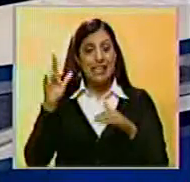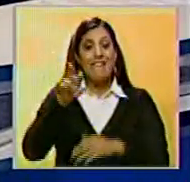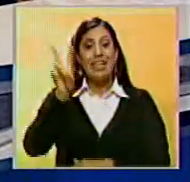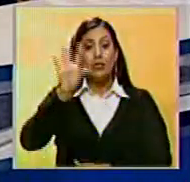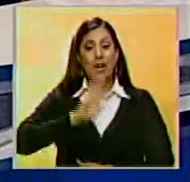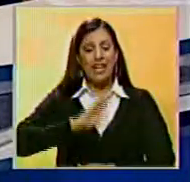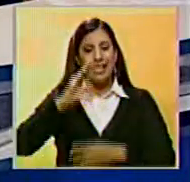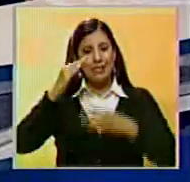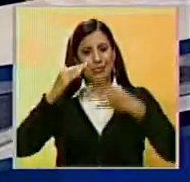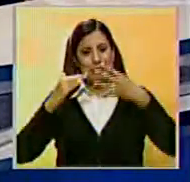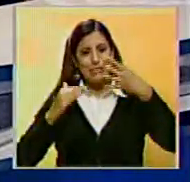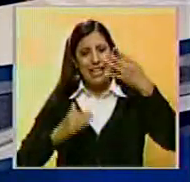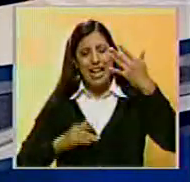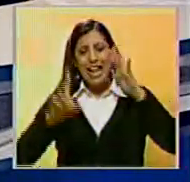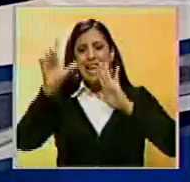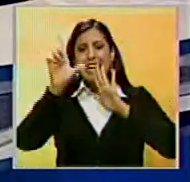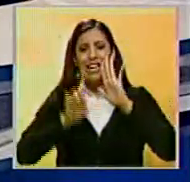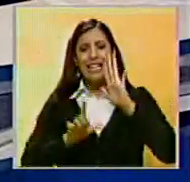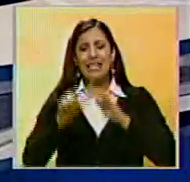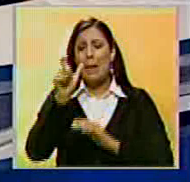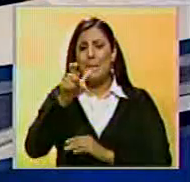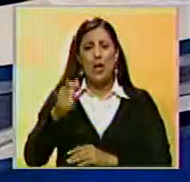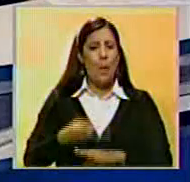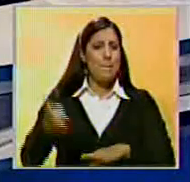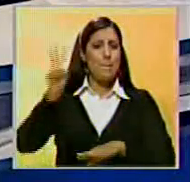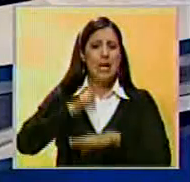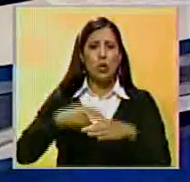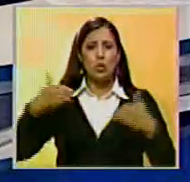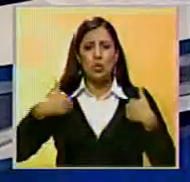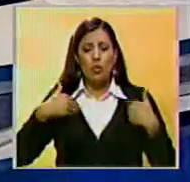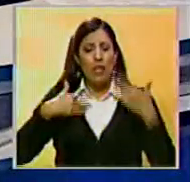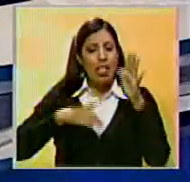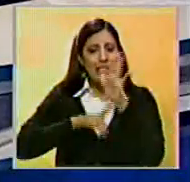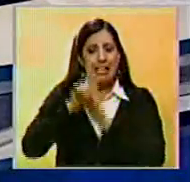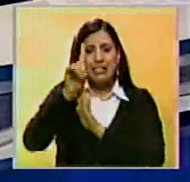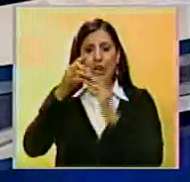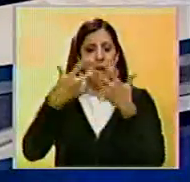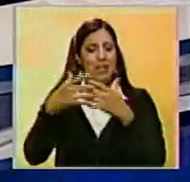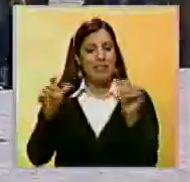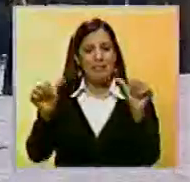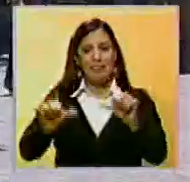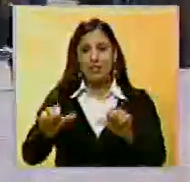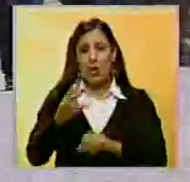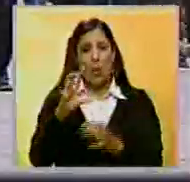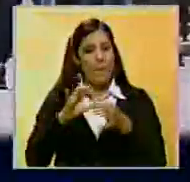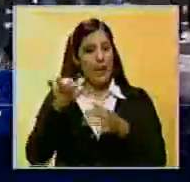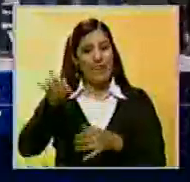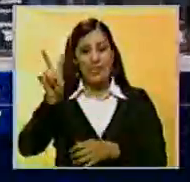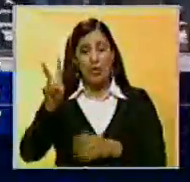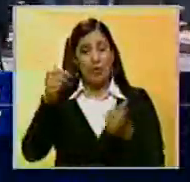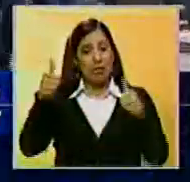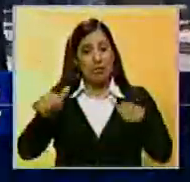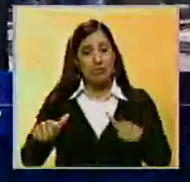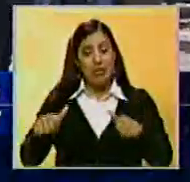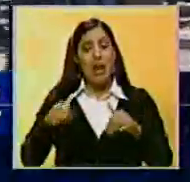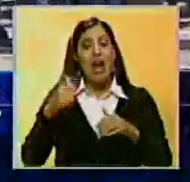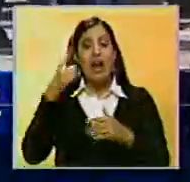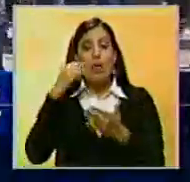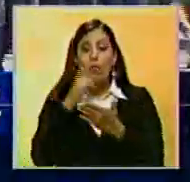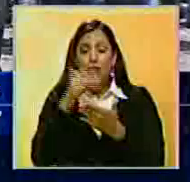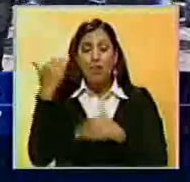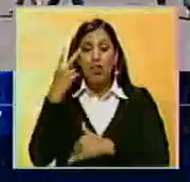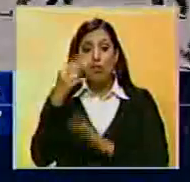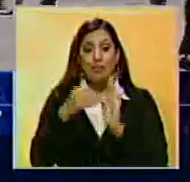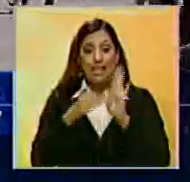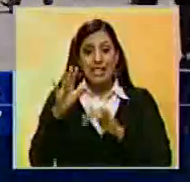Venezuela se posicionó en la lista de los peores países para establecer y desarrollar una empresa. La información que fue recogida hasta junio de